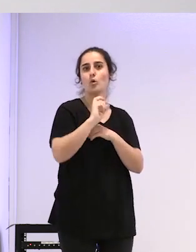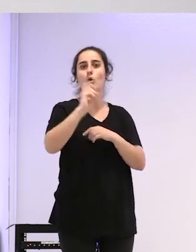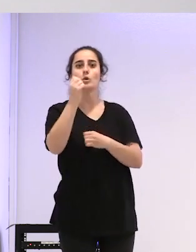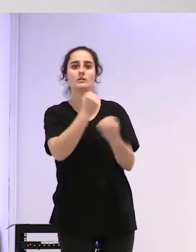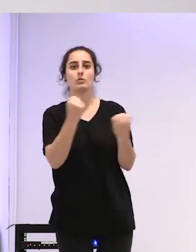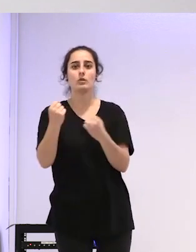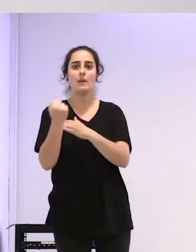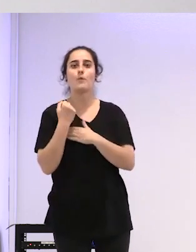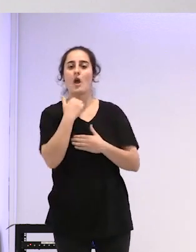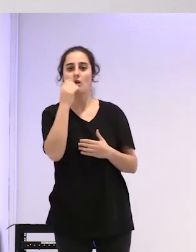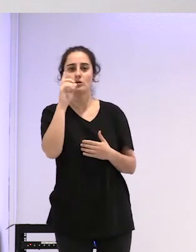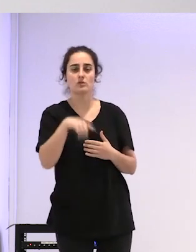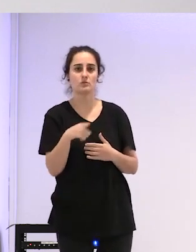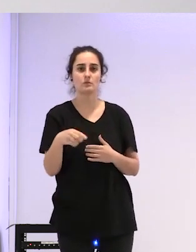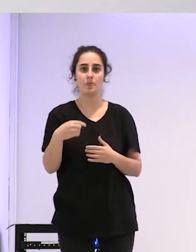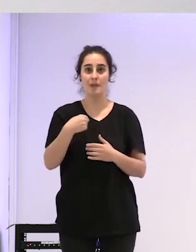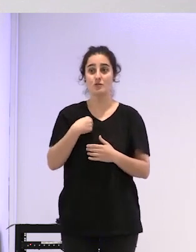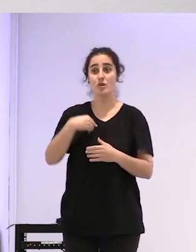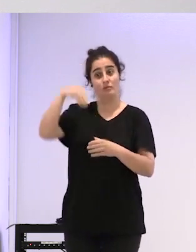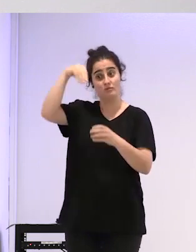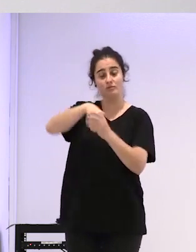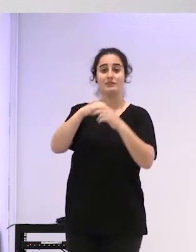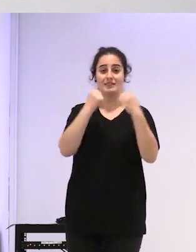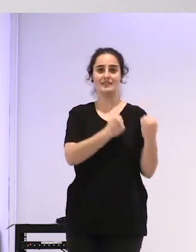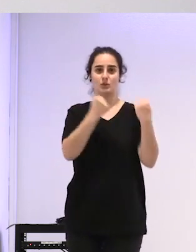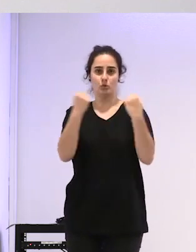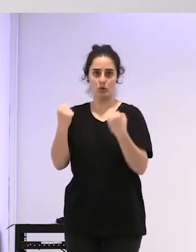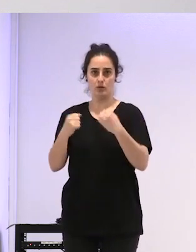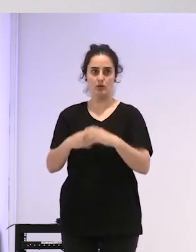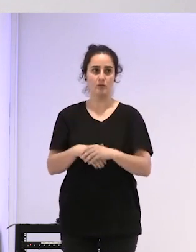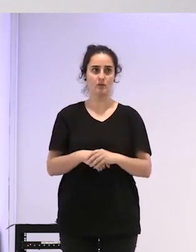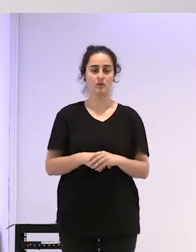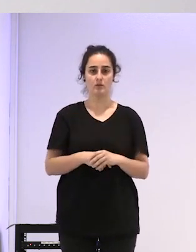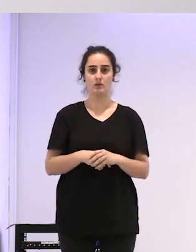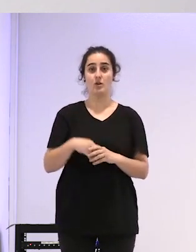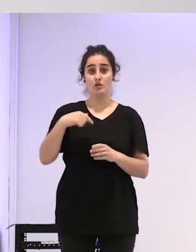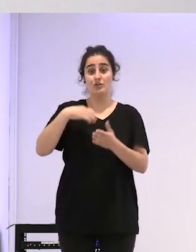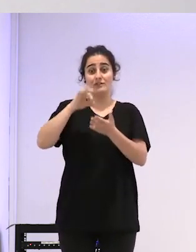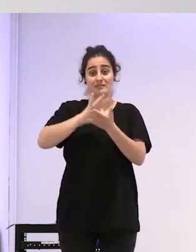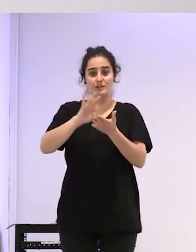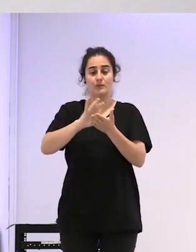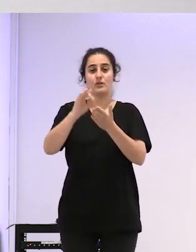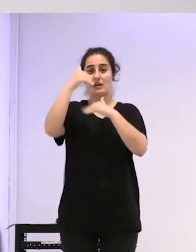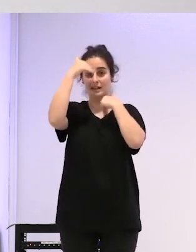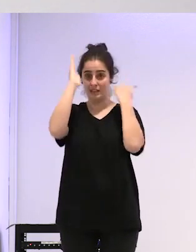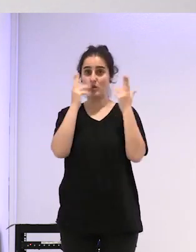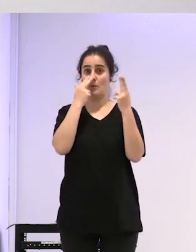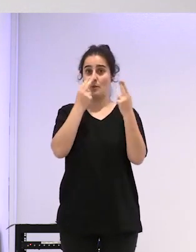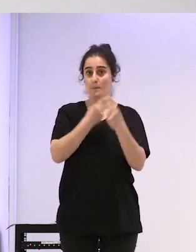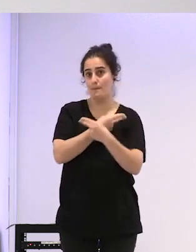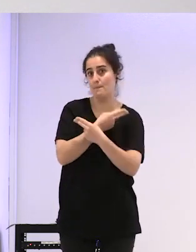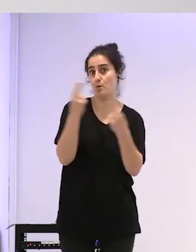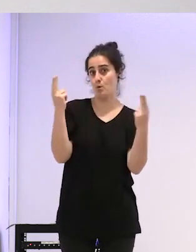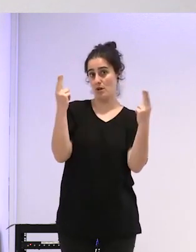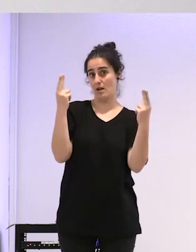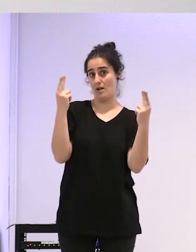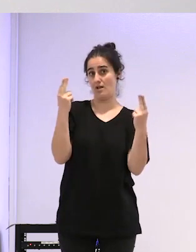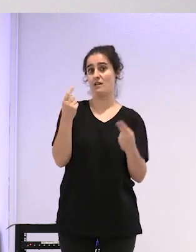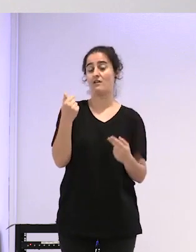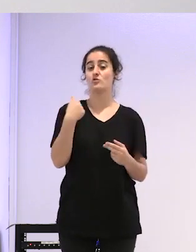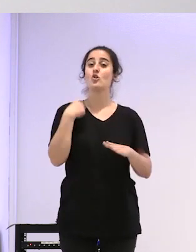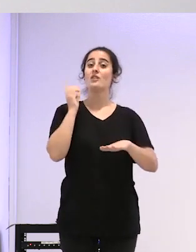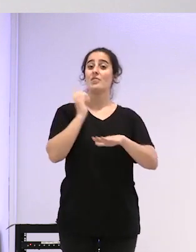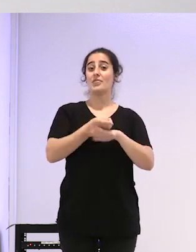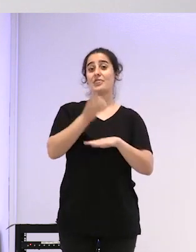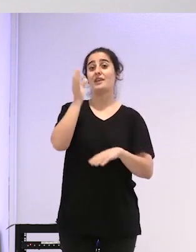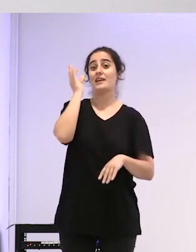instituciones bueno yo es que soy institucional es que es lo que iba a decir yo estaba trabajando en un servicio de atención pública si era directora de